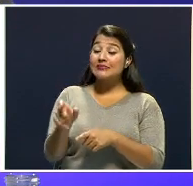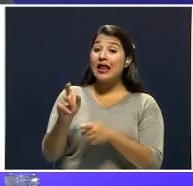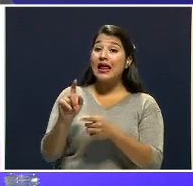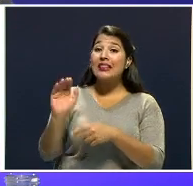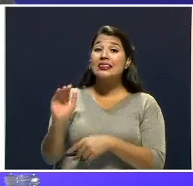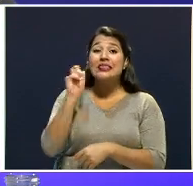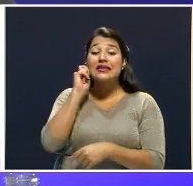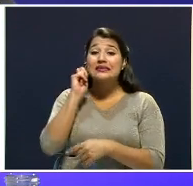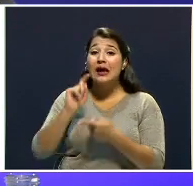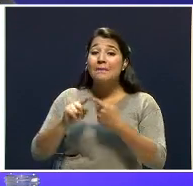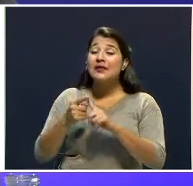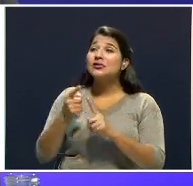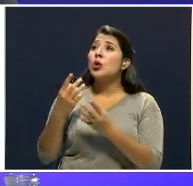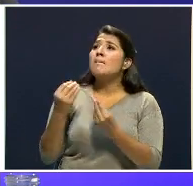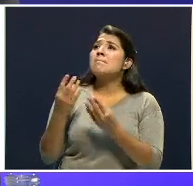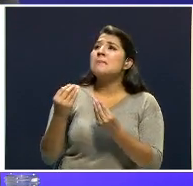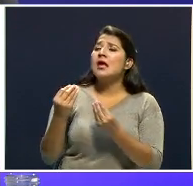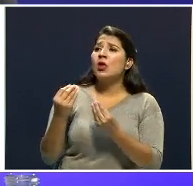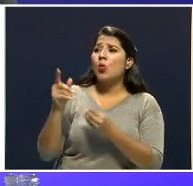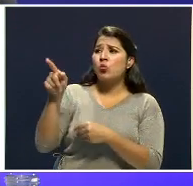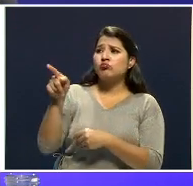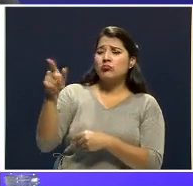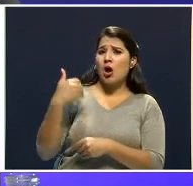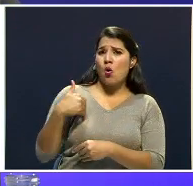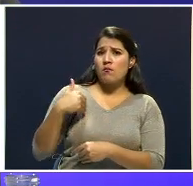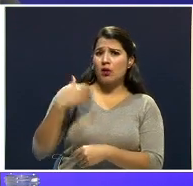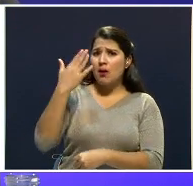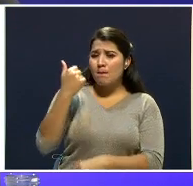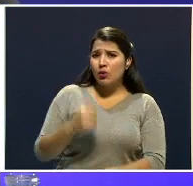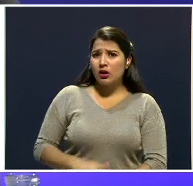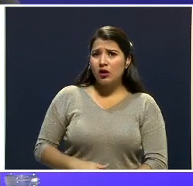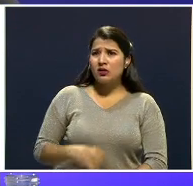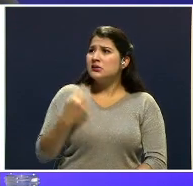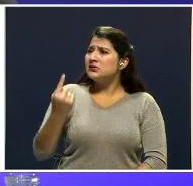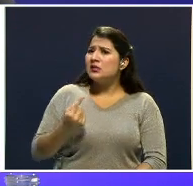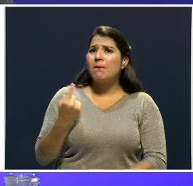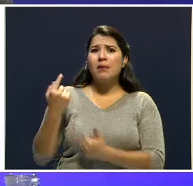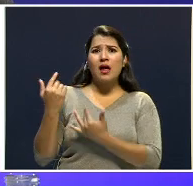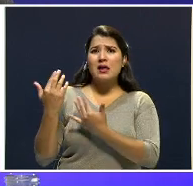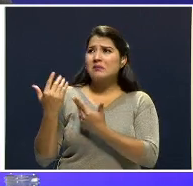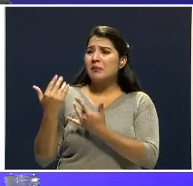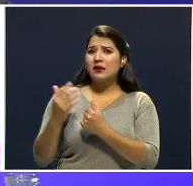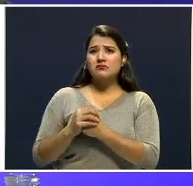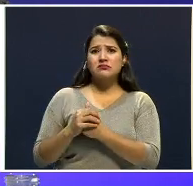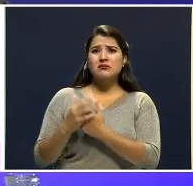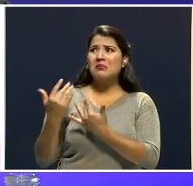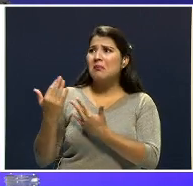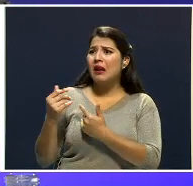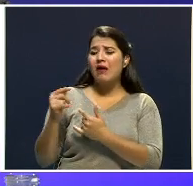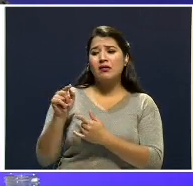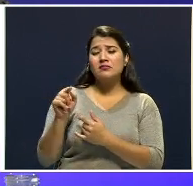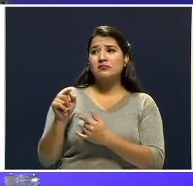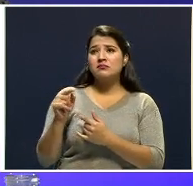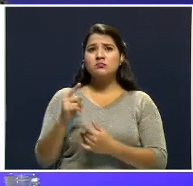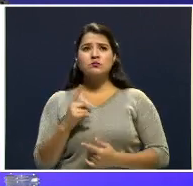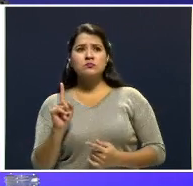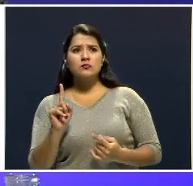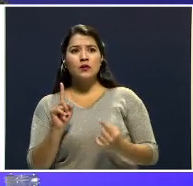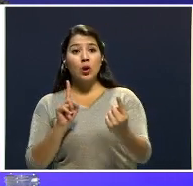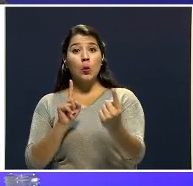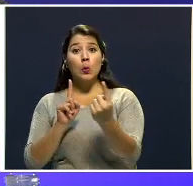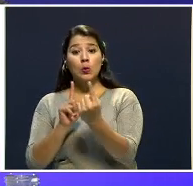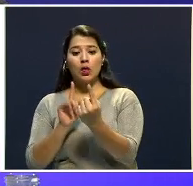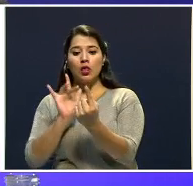porque cuando ella regresaba de la escuela, la esperaba y le tocaba sus partes, sus partes